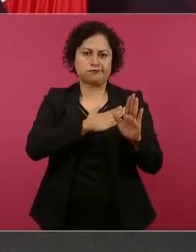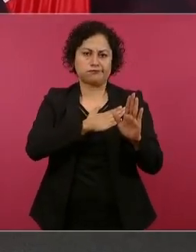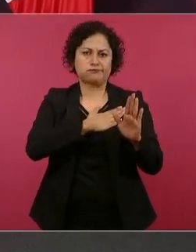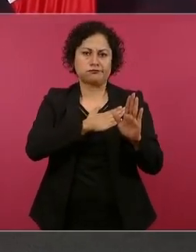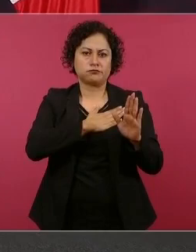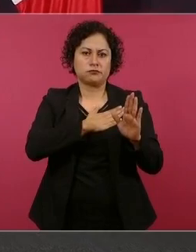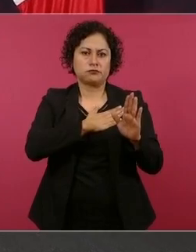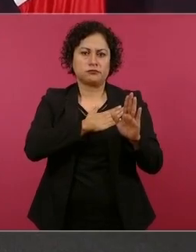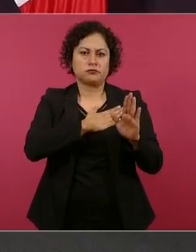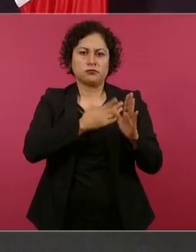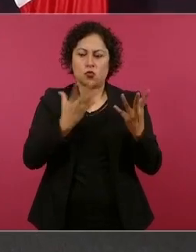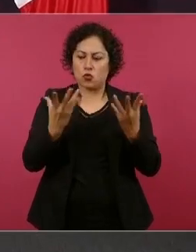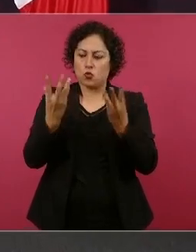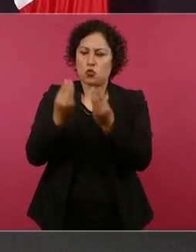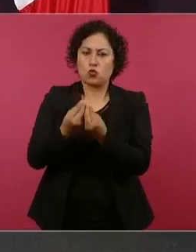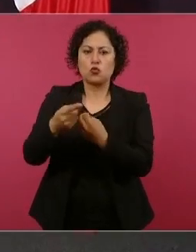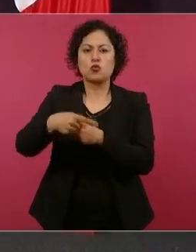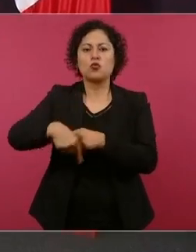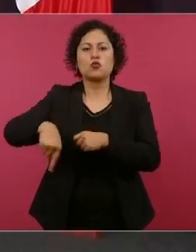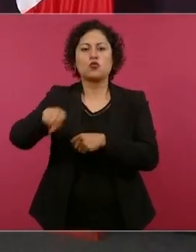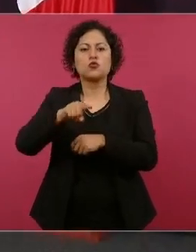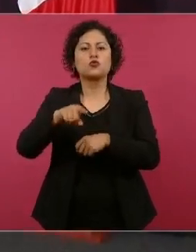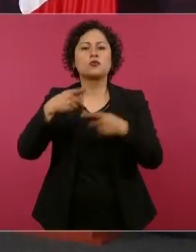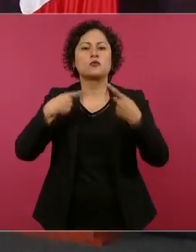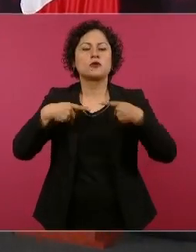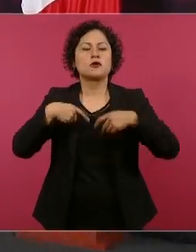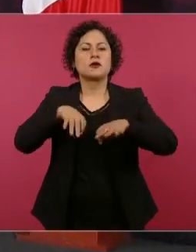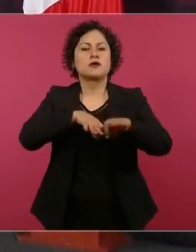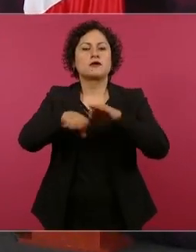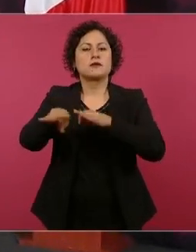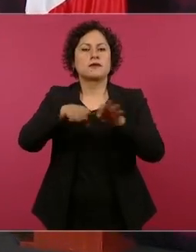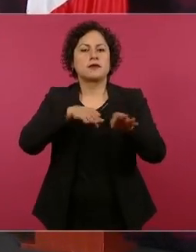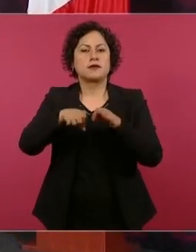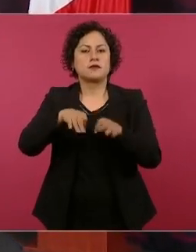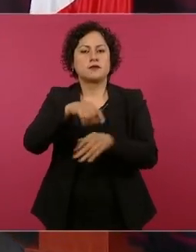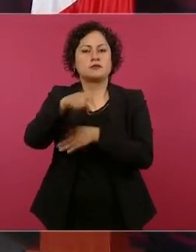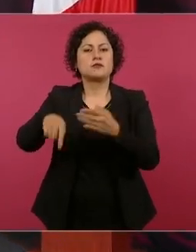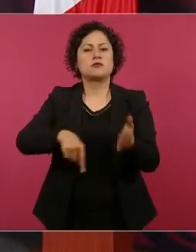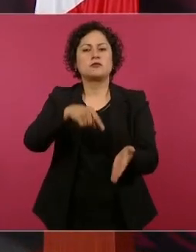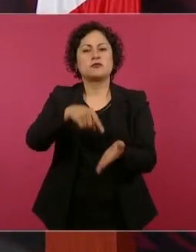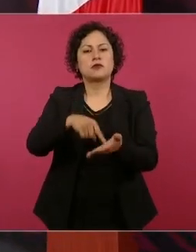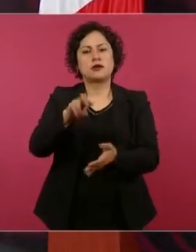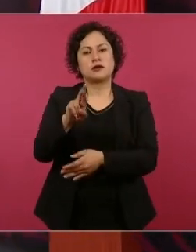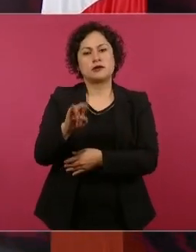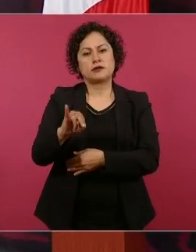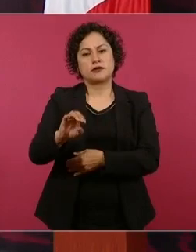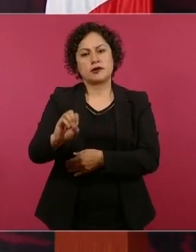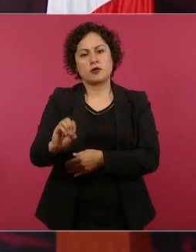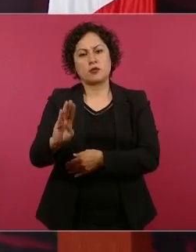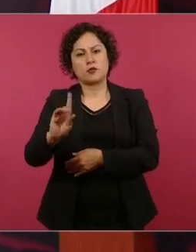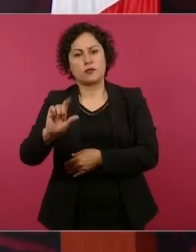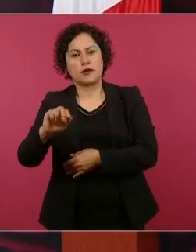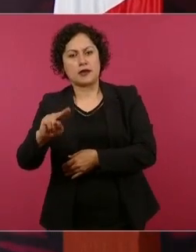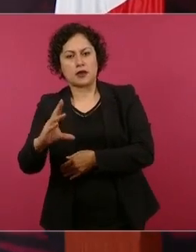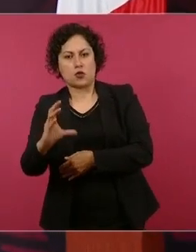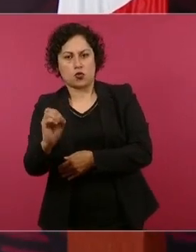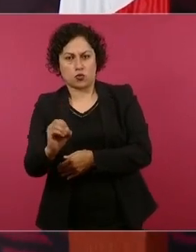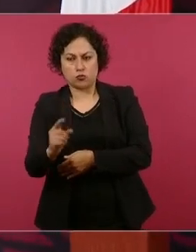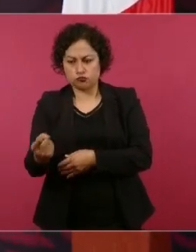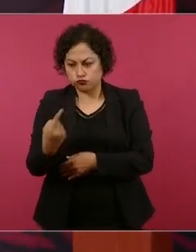Río Blanco, el día 7 de enero